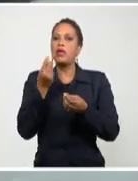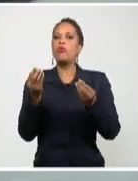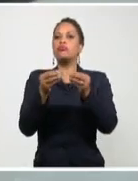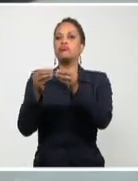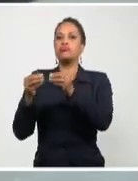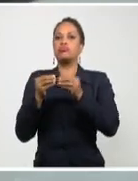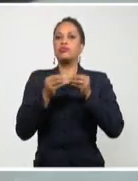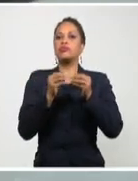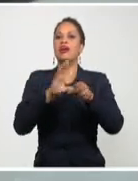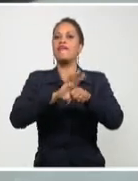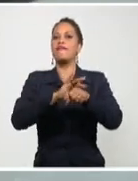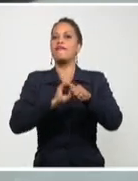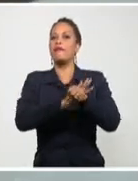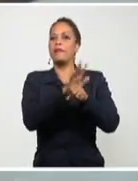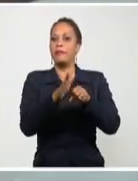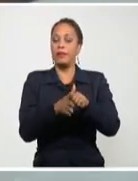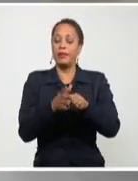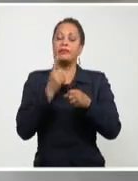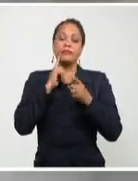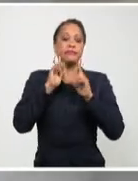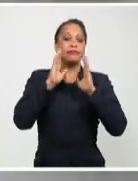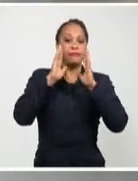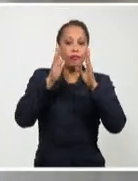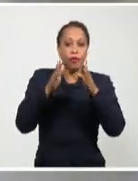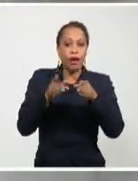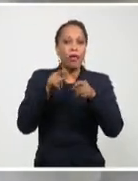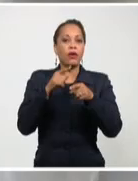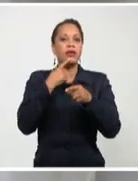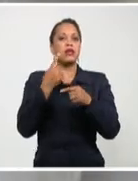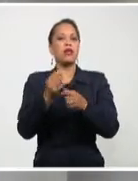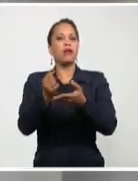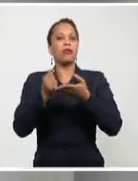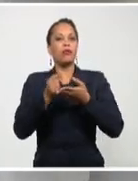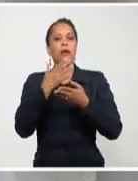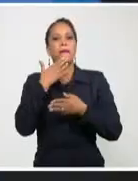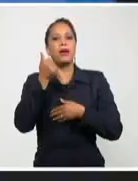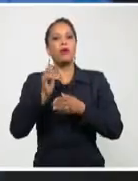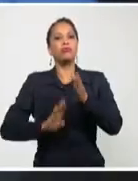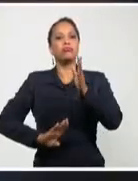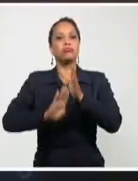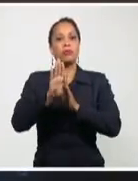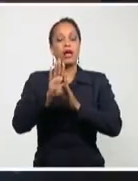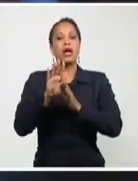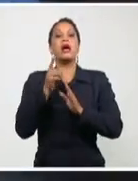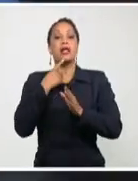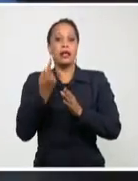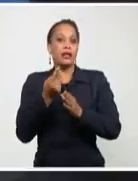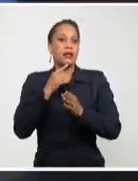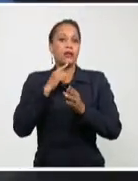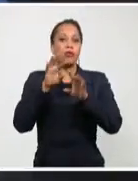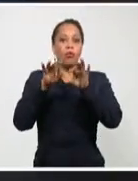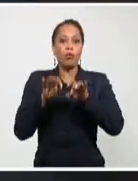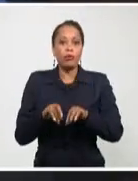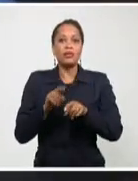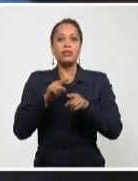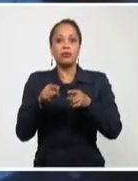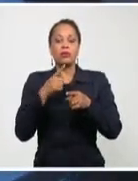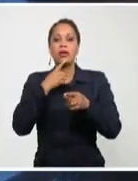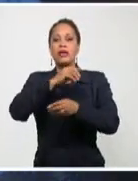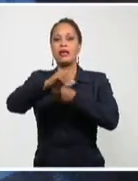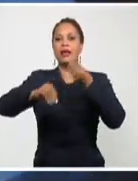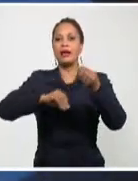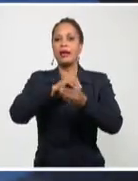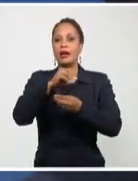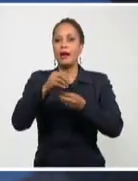la enfermedad. Enfocados en ello y en la necesidad de potenciar el empleo del comercio electrónico, sobre todo en el contexto del reordenamiento